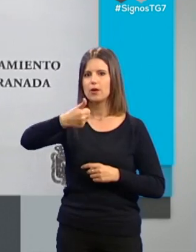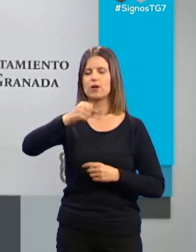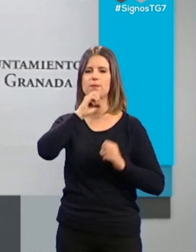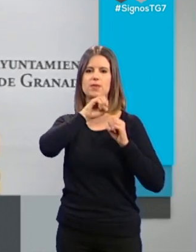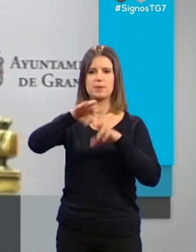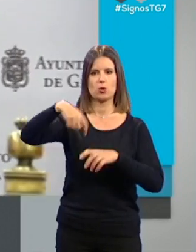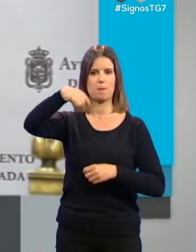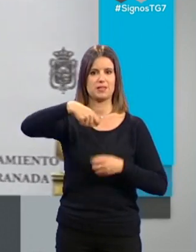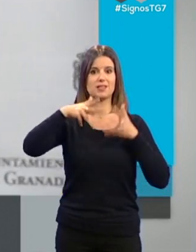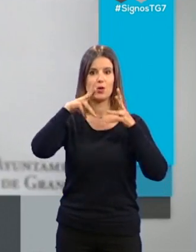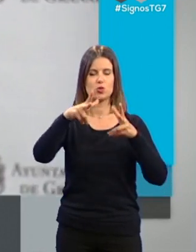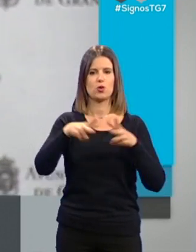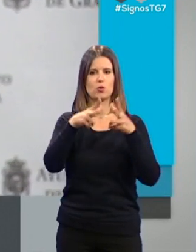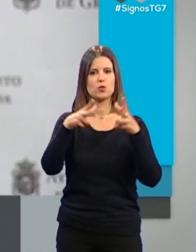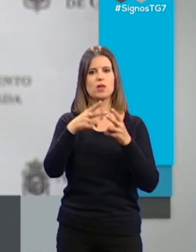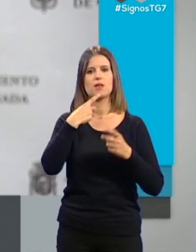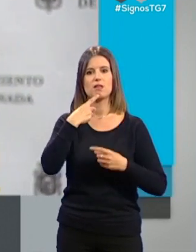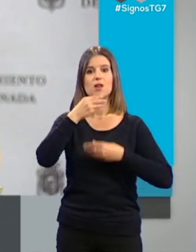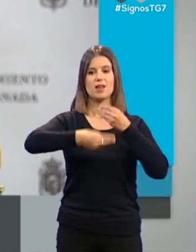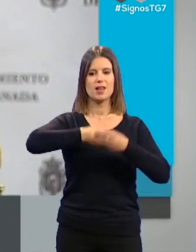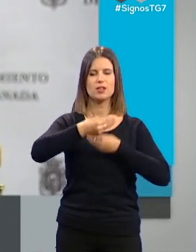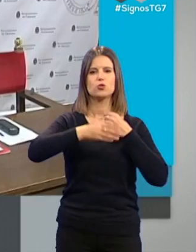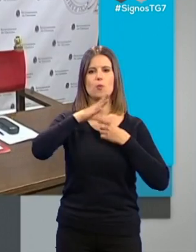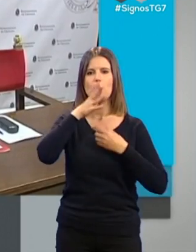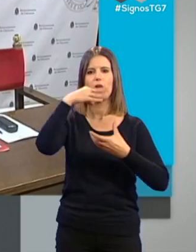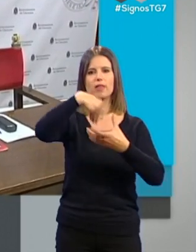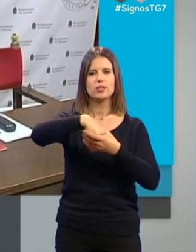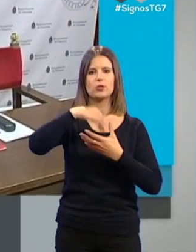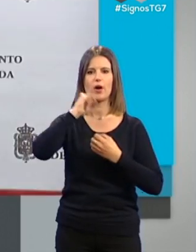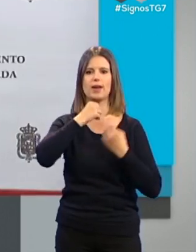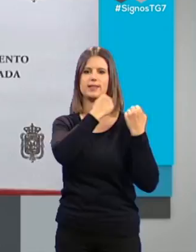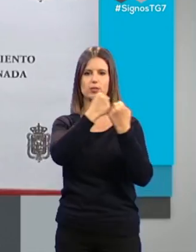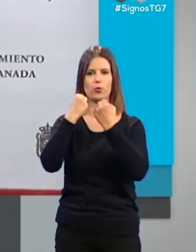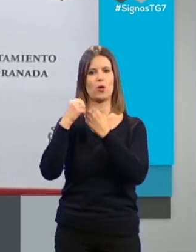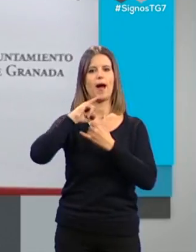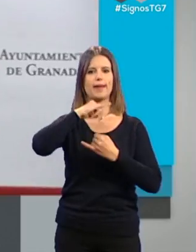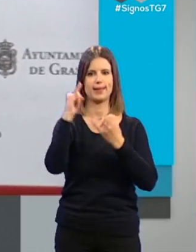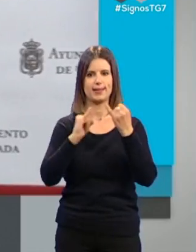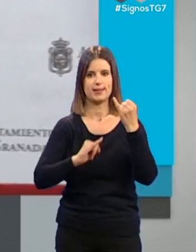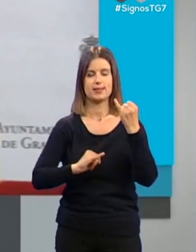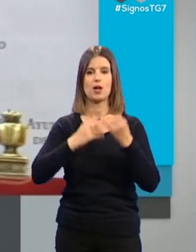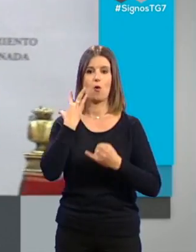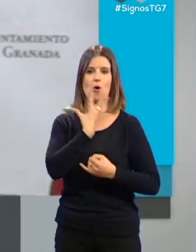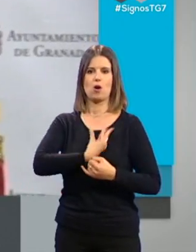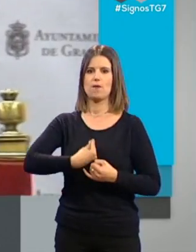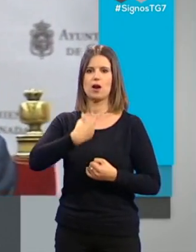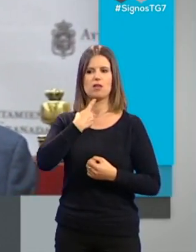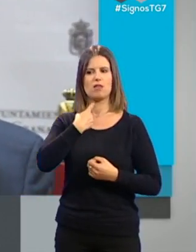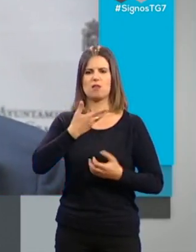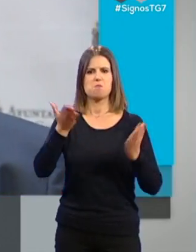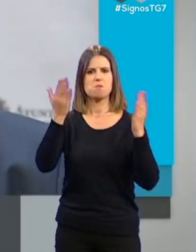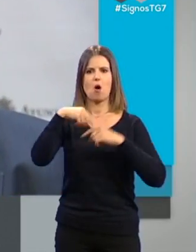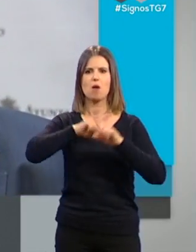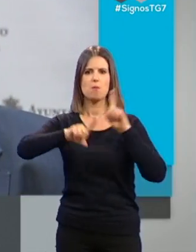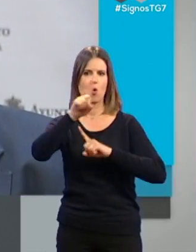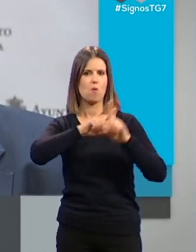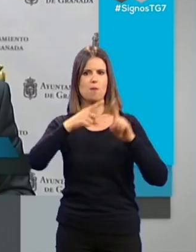Consejo Social, remarcando este hecho dentro de una crisis institucional en su intervención. Olivares ha negado la crispación a la